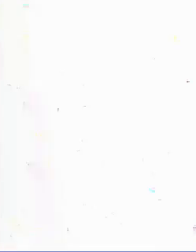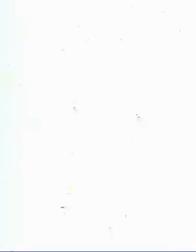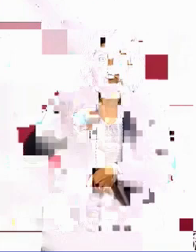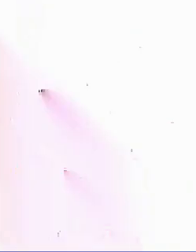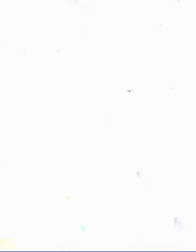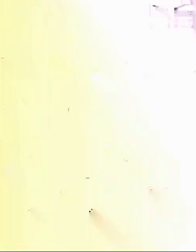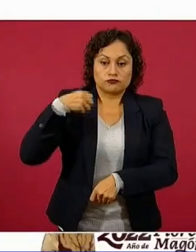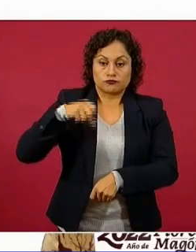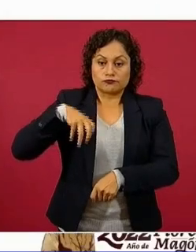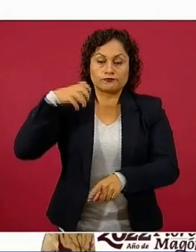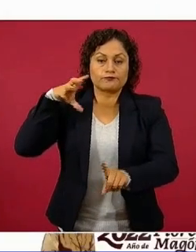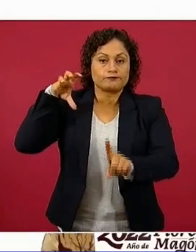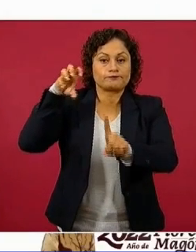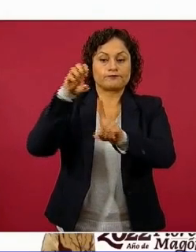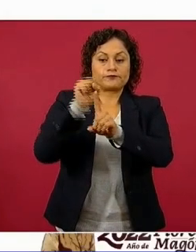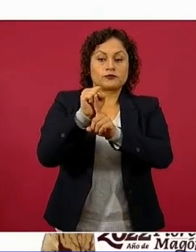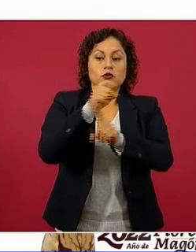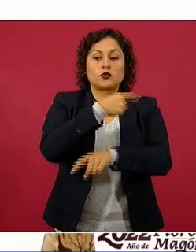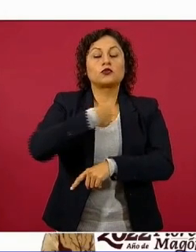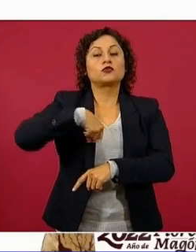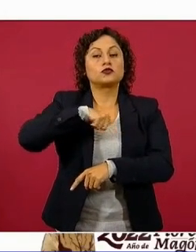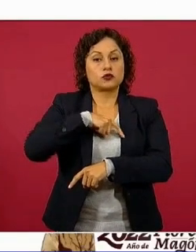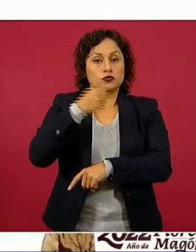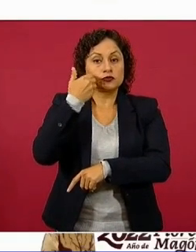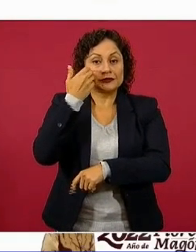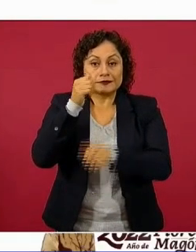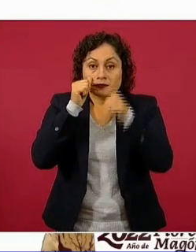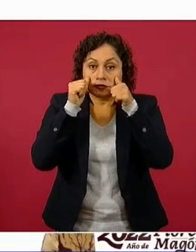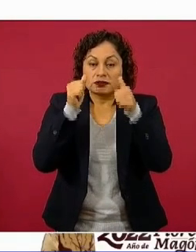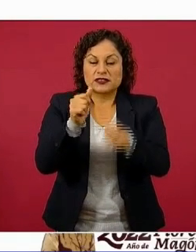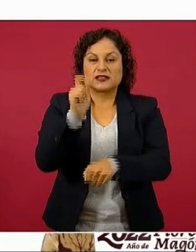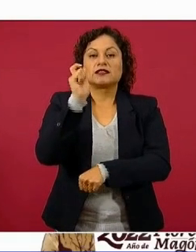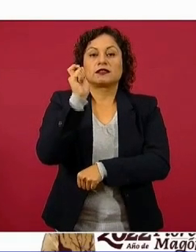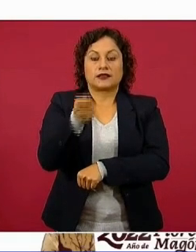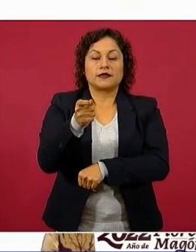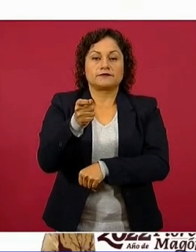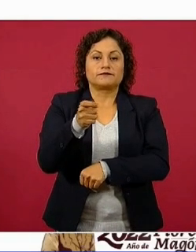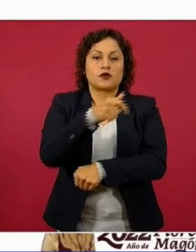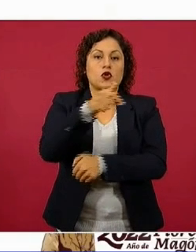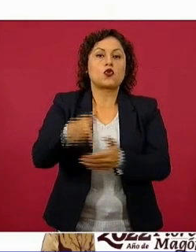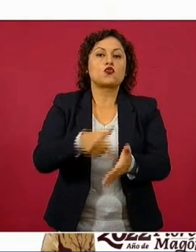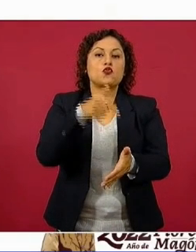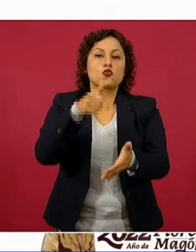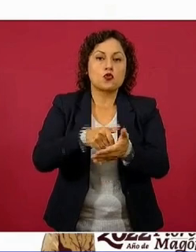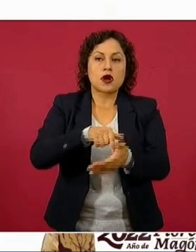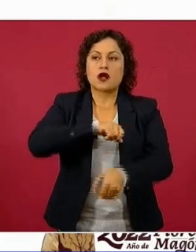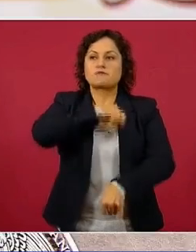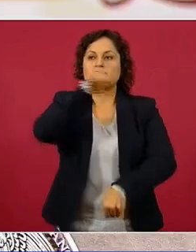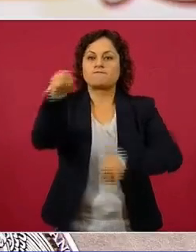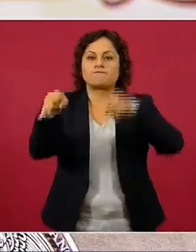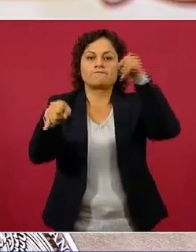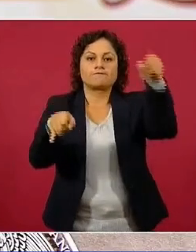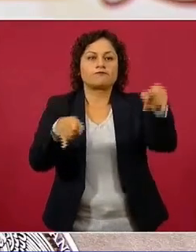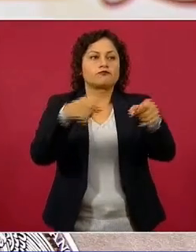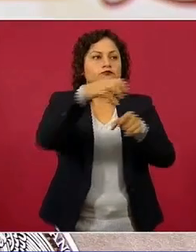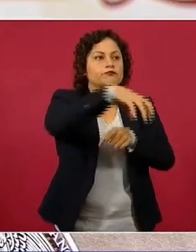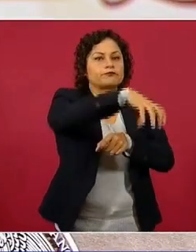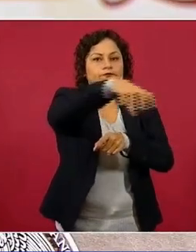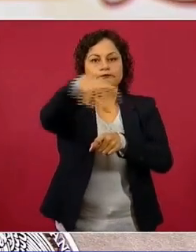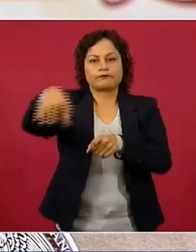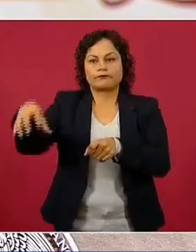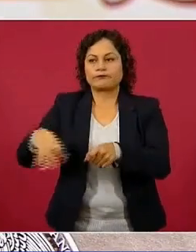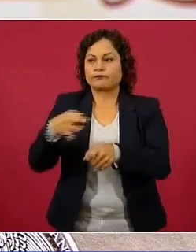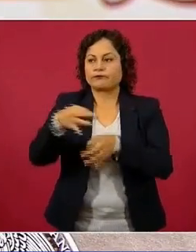enfrentarlo, es la cobertura en las zonas más apartadas del país. Queremos que todas las personas